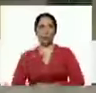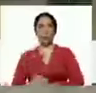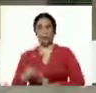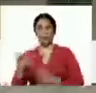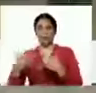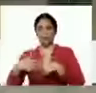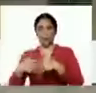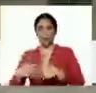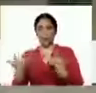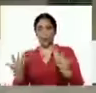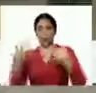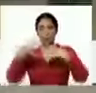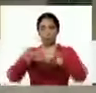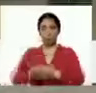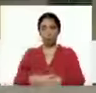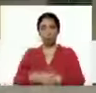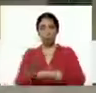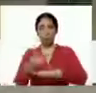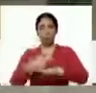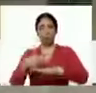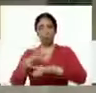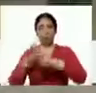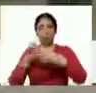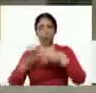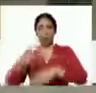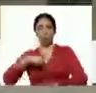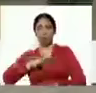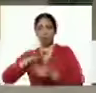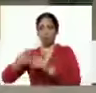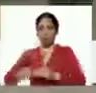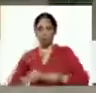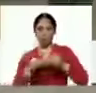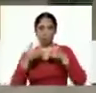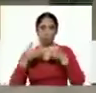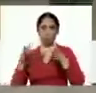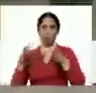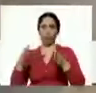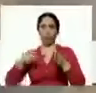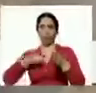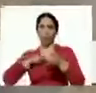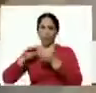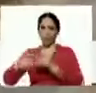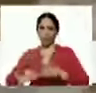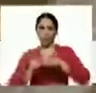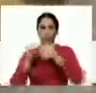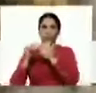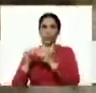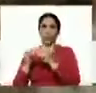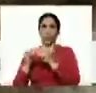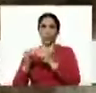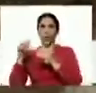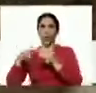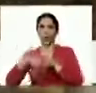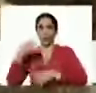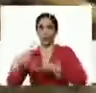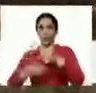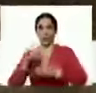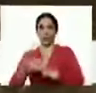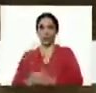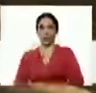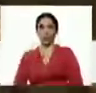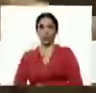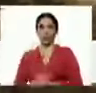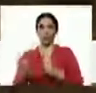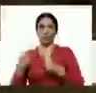planta en alianza estratégica del gobierno la hemos reactivado la hemos rehabilitado aquí se han hecho un